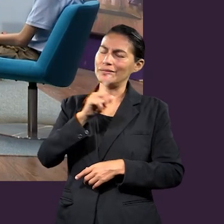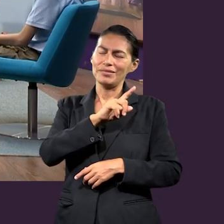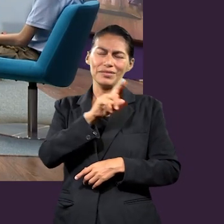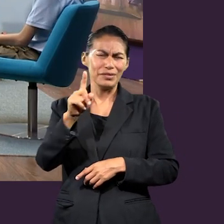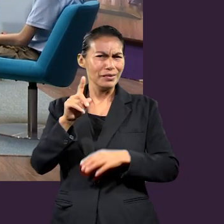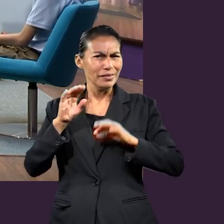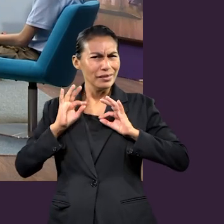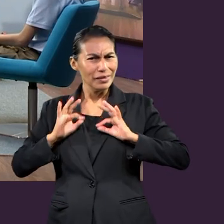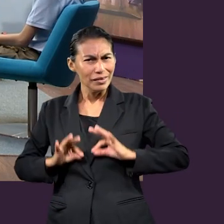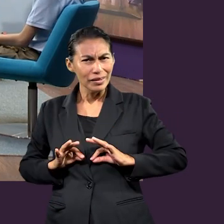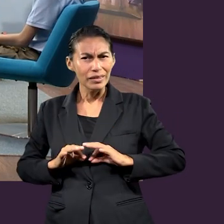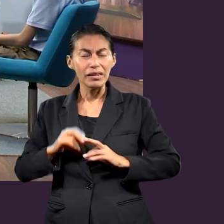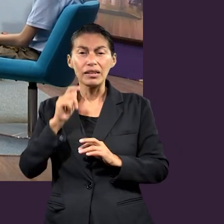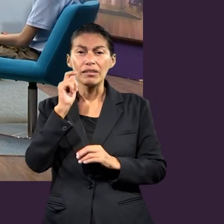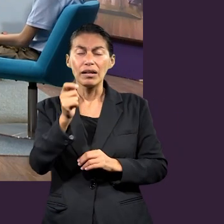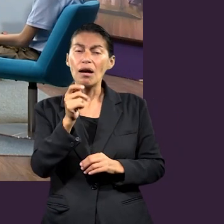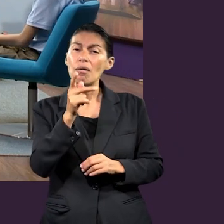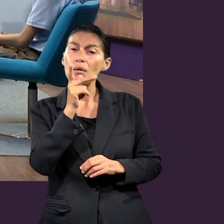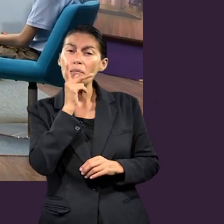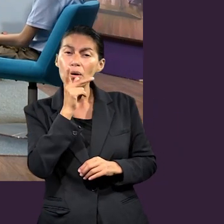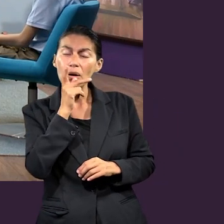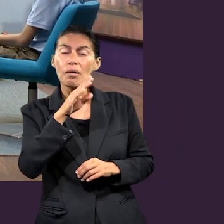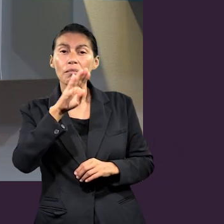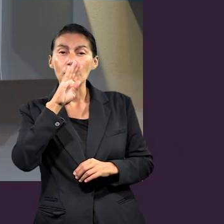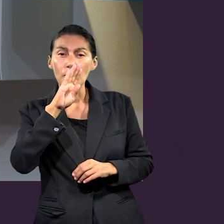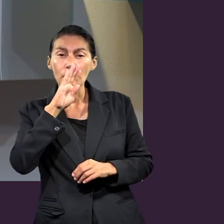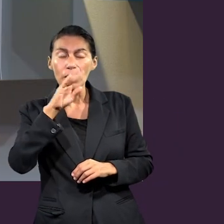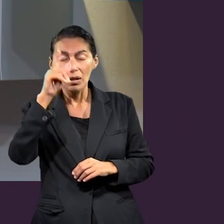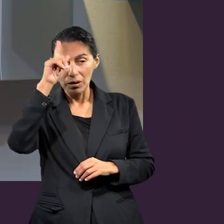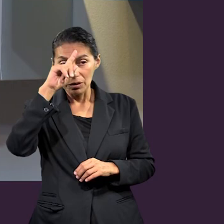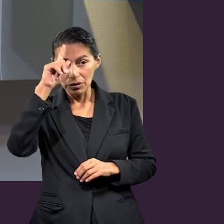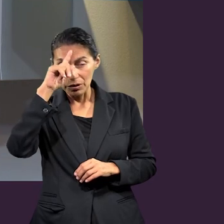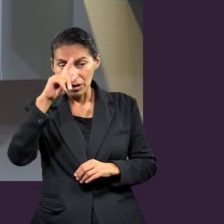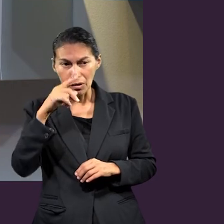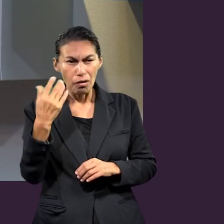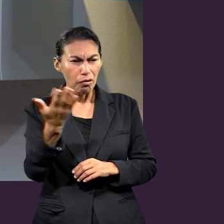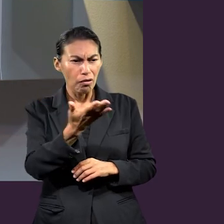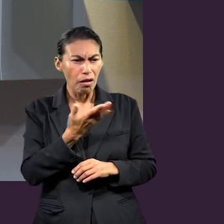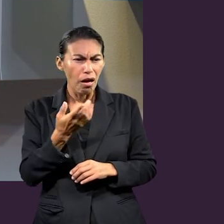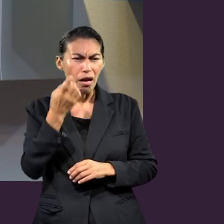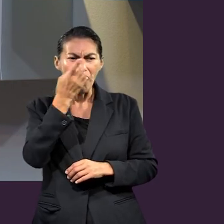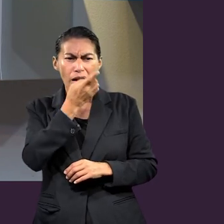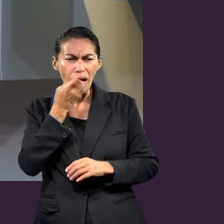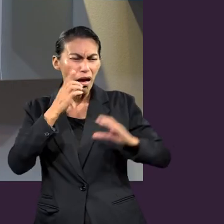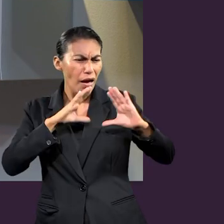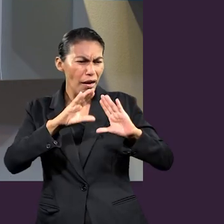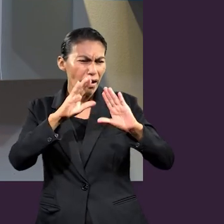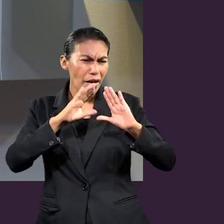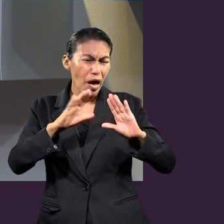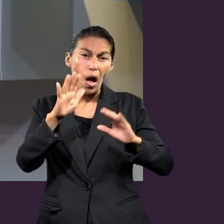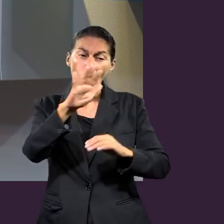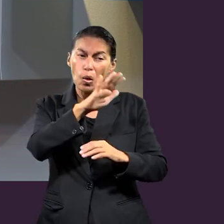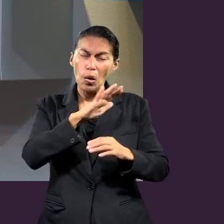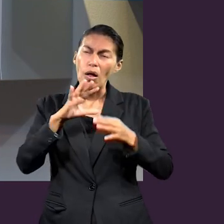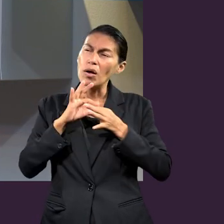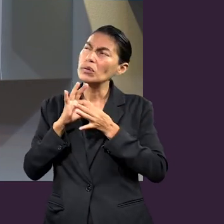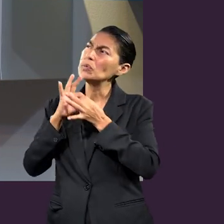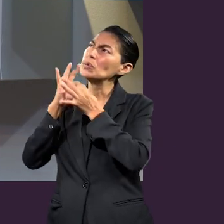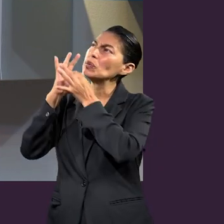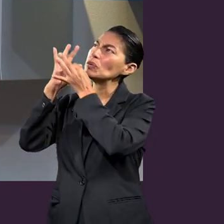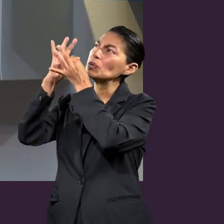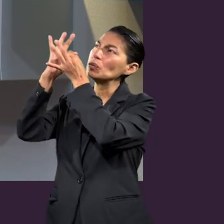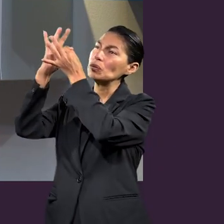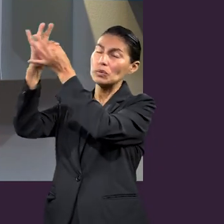sino que es un llamado a los padres de que la disciplina, la corrección, todo sea,